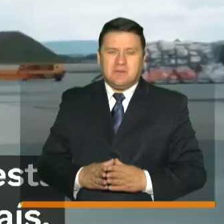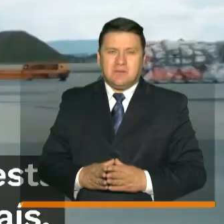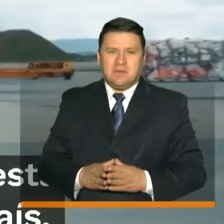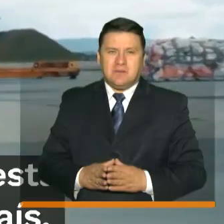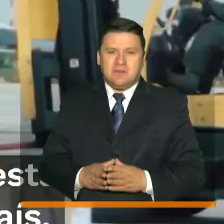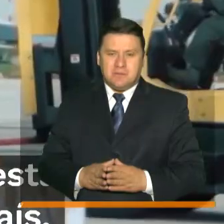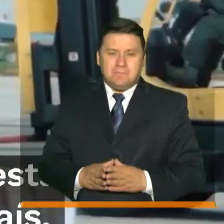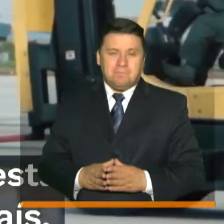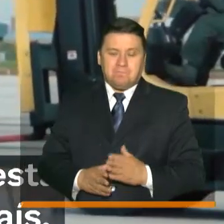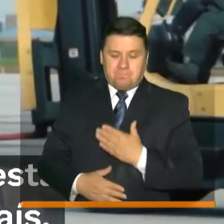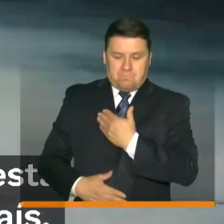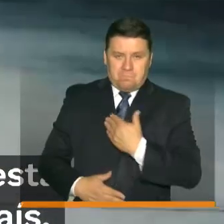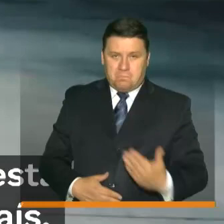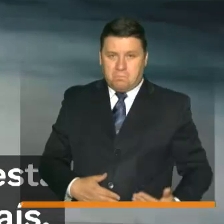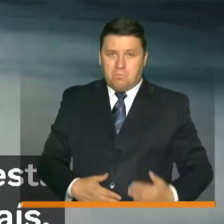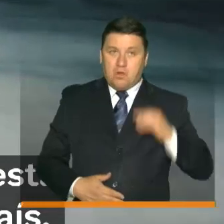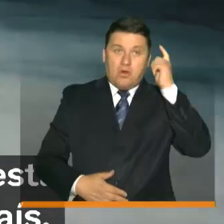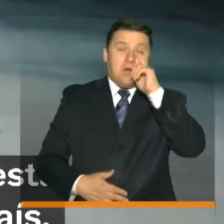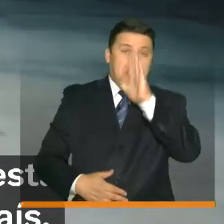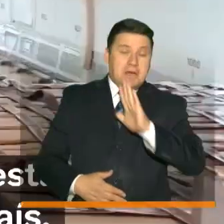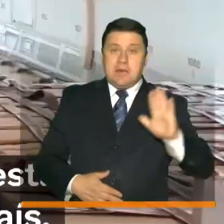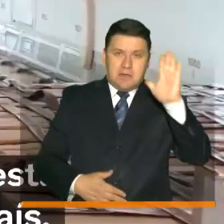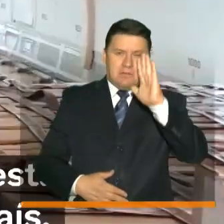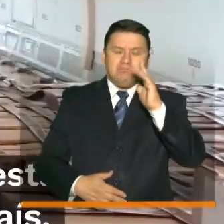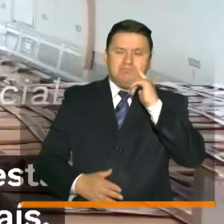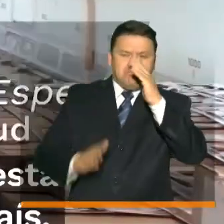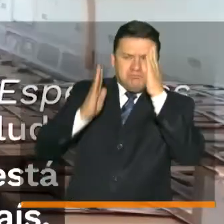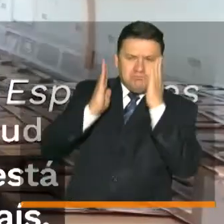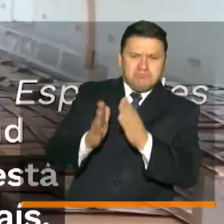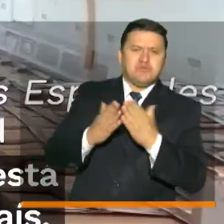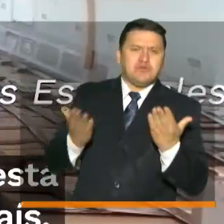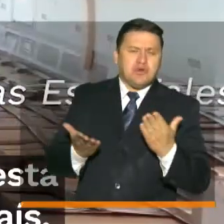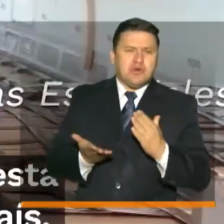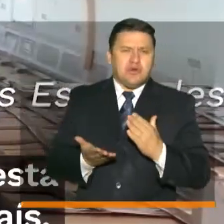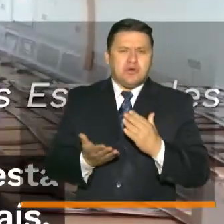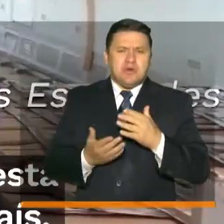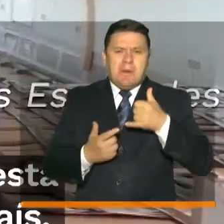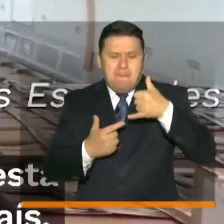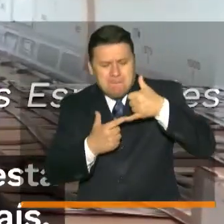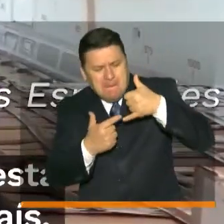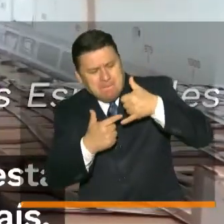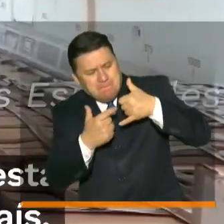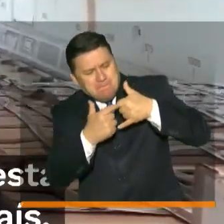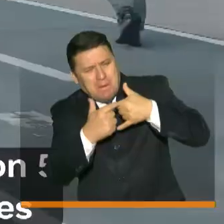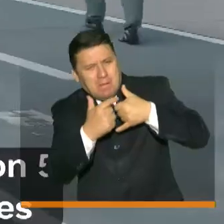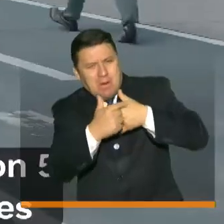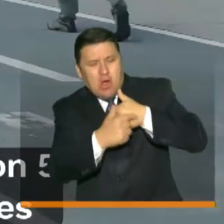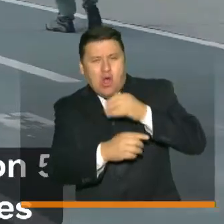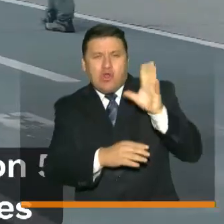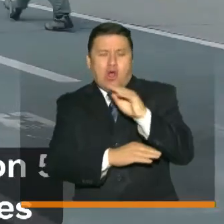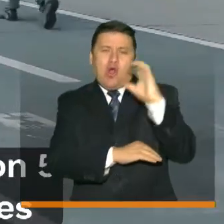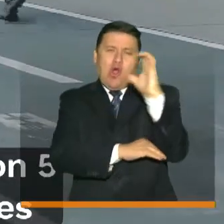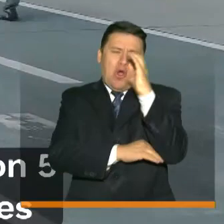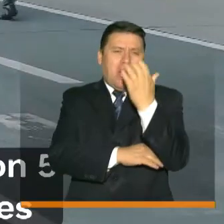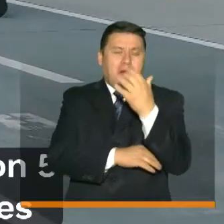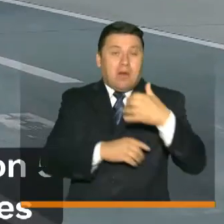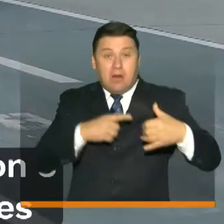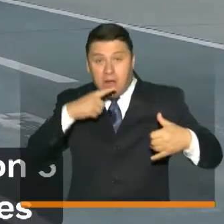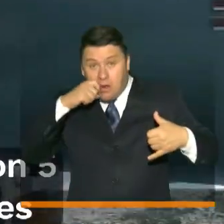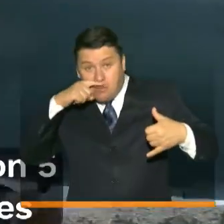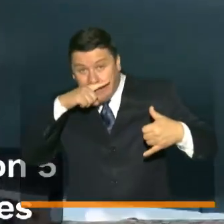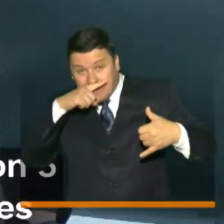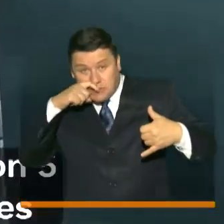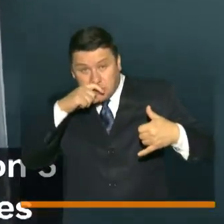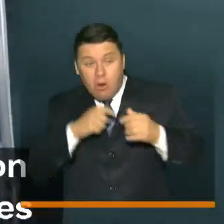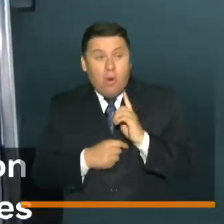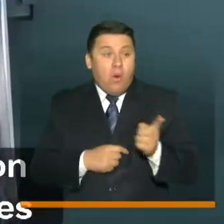La presidencia, el gobierno nacional está pendiente de todos los rincones del país. Para Amazonas vamos